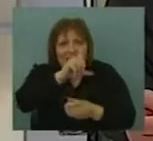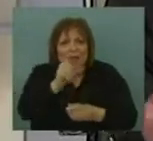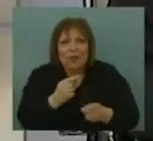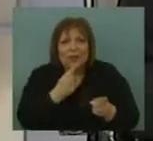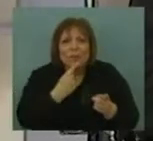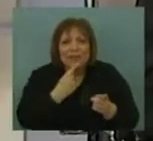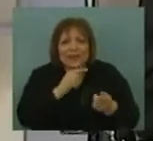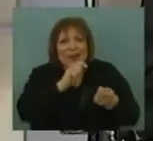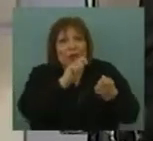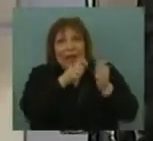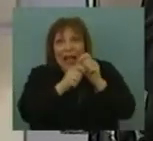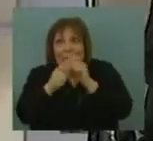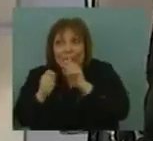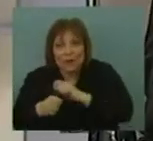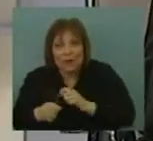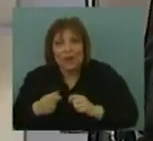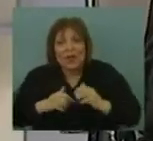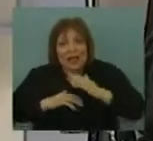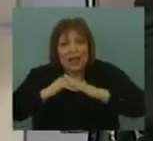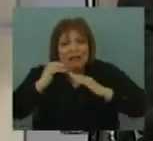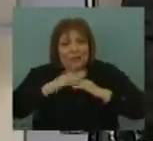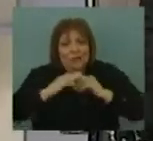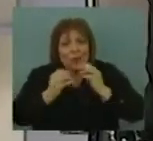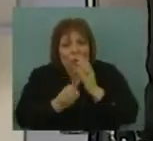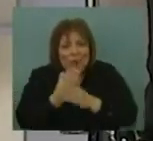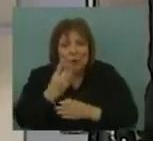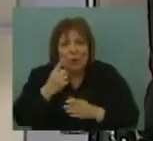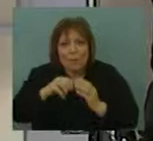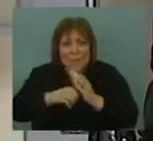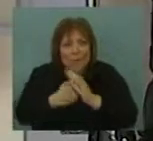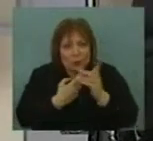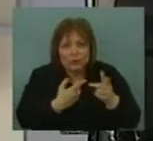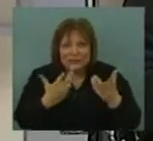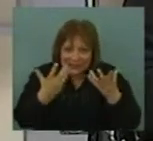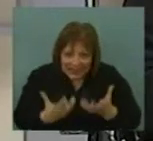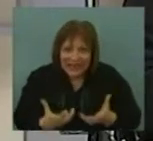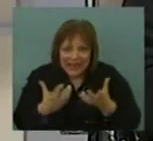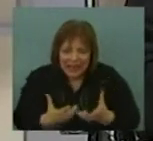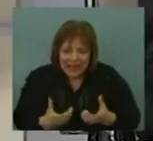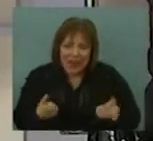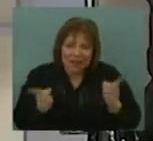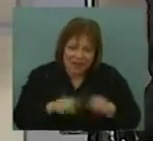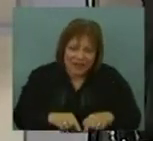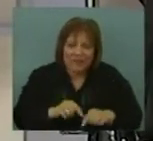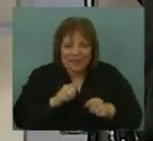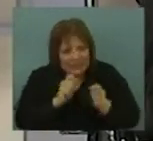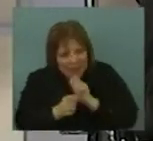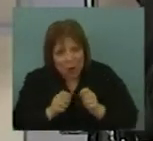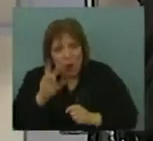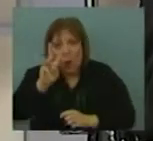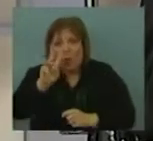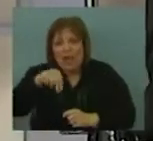político que ha cambiado y que ha construido nuevos instrumentos. Un Mercosur que ha intentado ser reformulado, una Unasur que